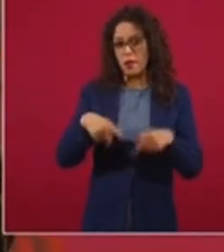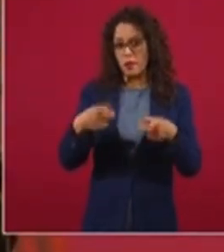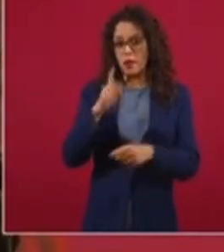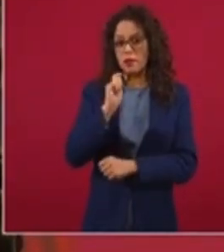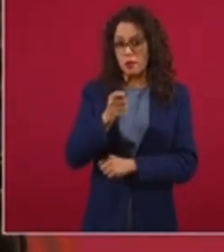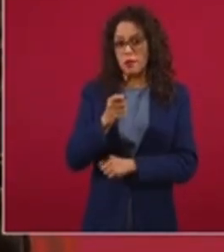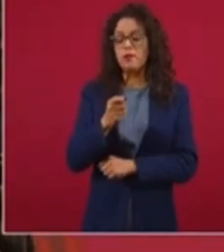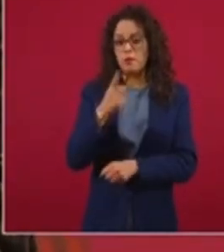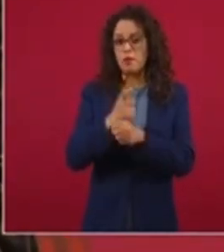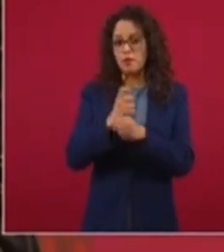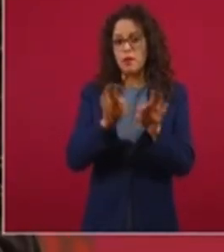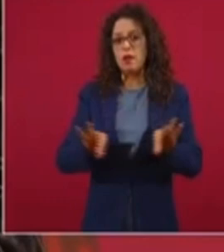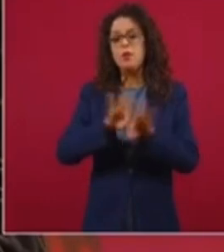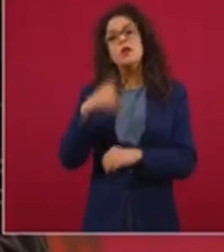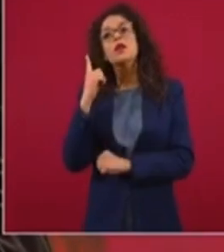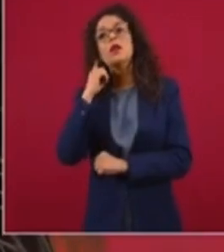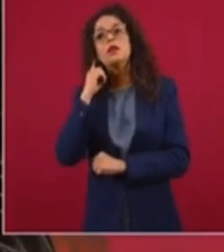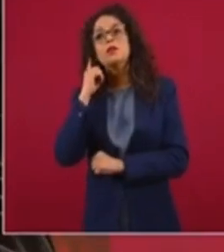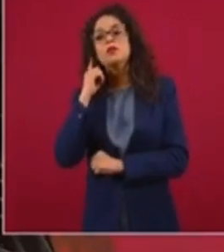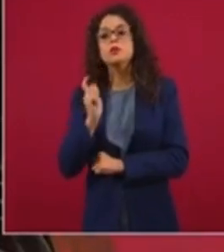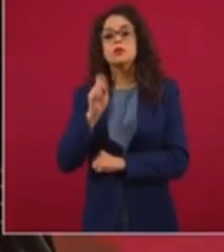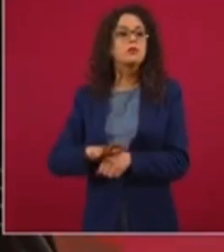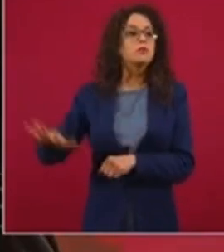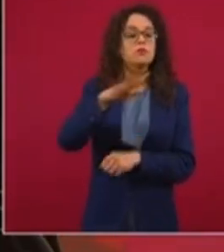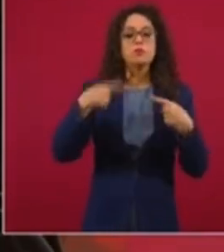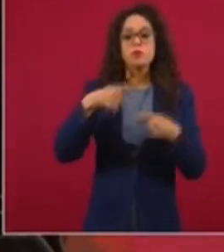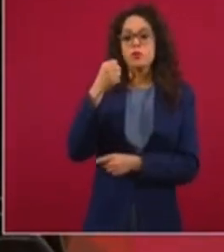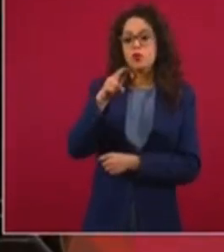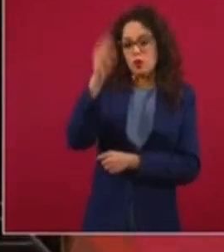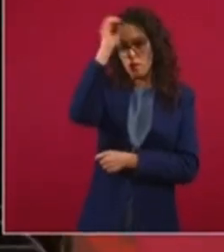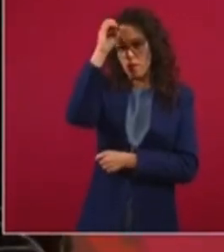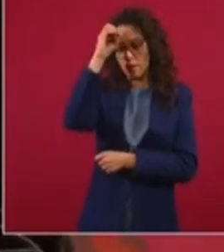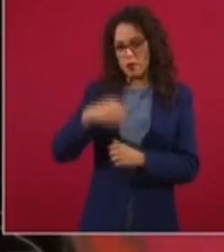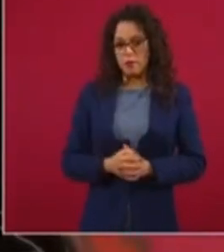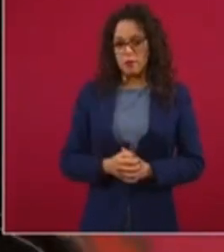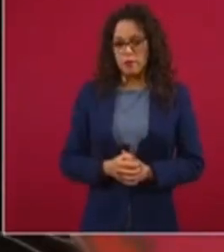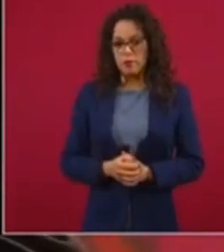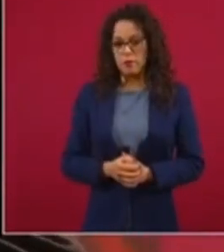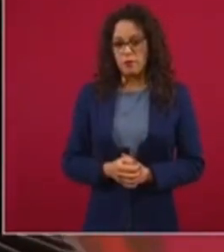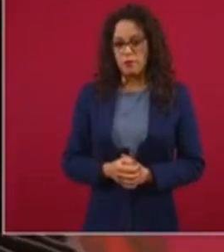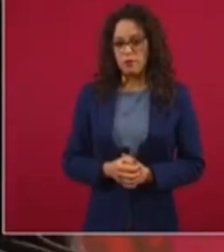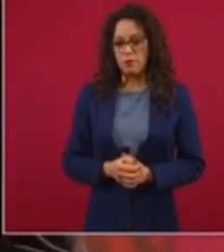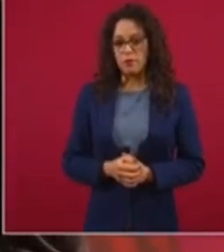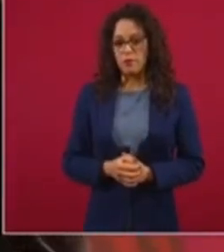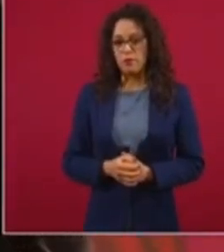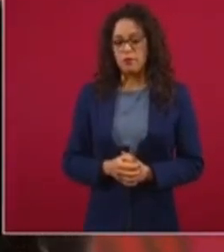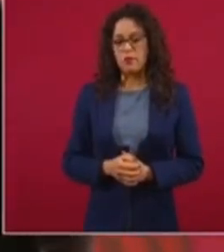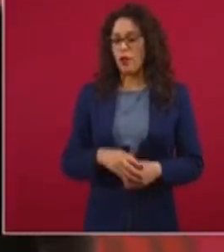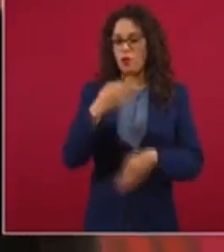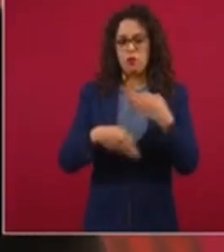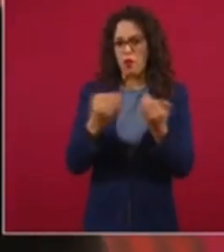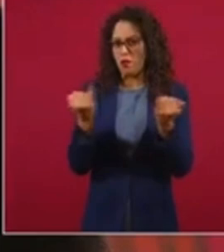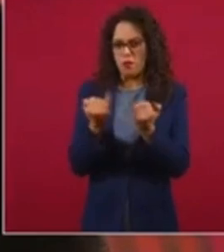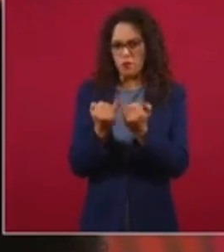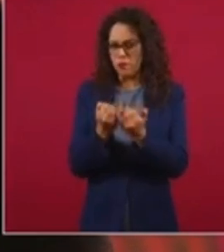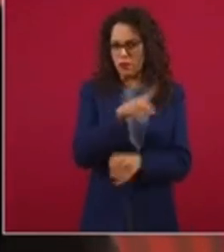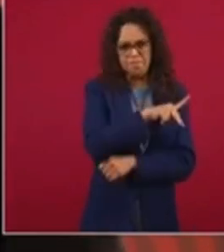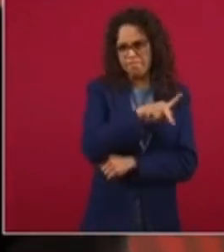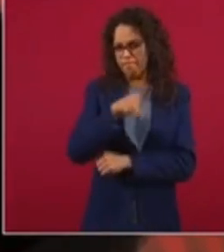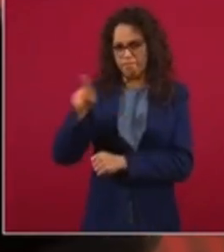el que se escuche y se tome en cuenta a todos. Sin distinción de